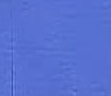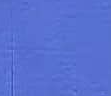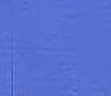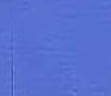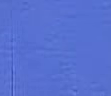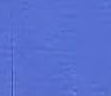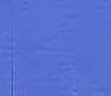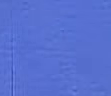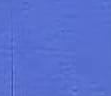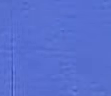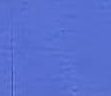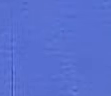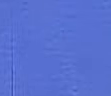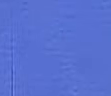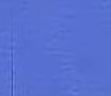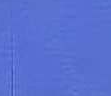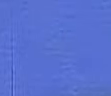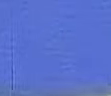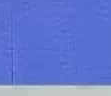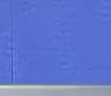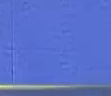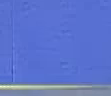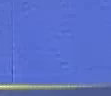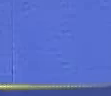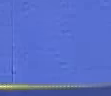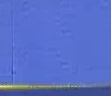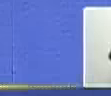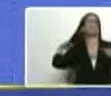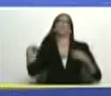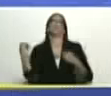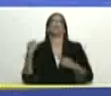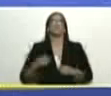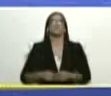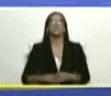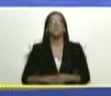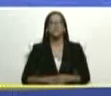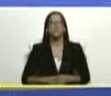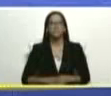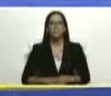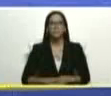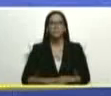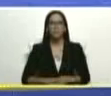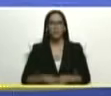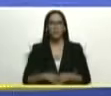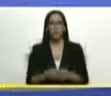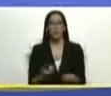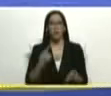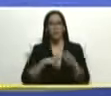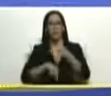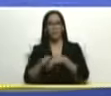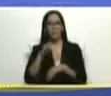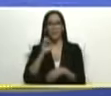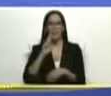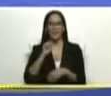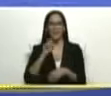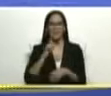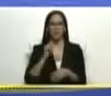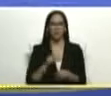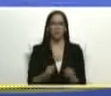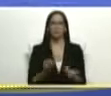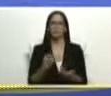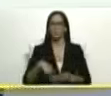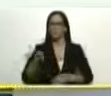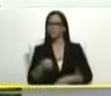para el estado Lara nada más y nada menos mandamos a Ernesto Villegas con su